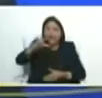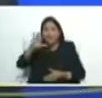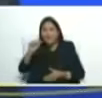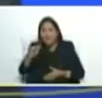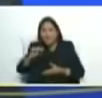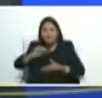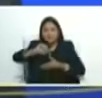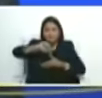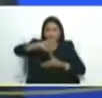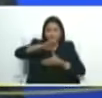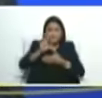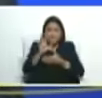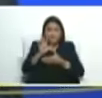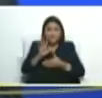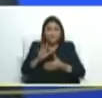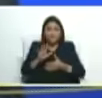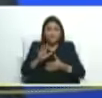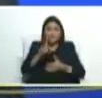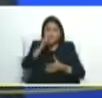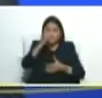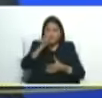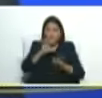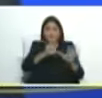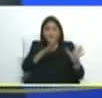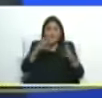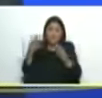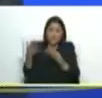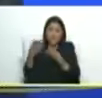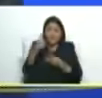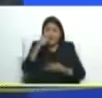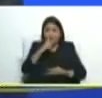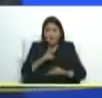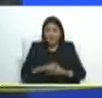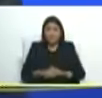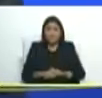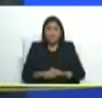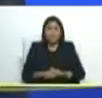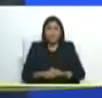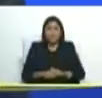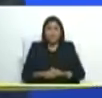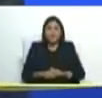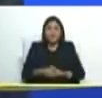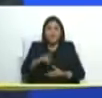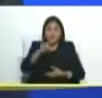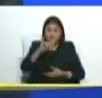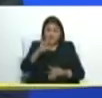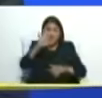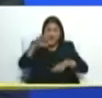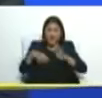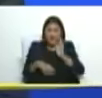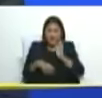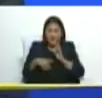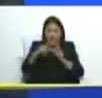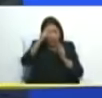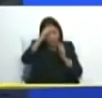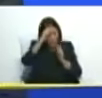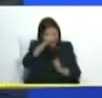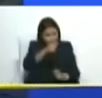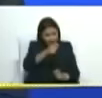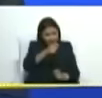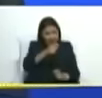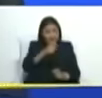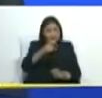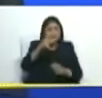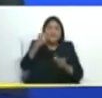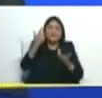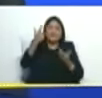de paso el ALBA cumplió 19 años el propio 14 o que el mejor homenaje a Chávez y Fidel por la fundación del ALBA en